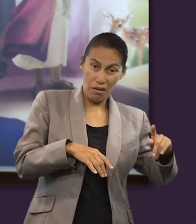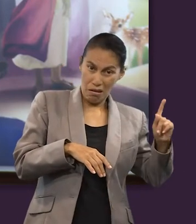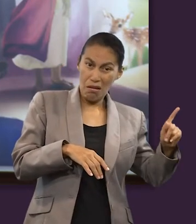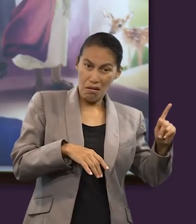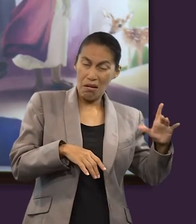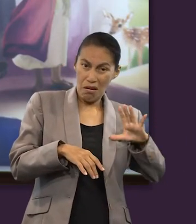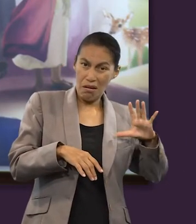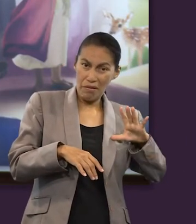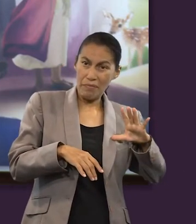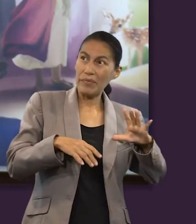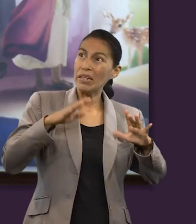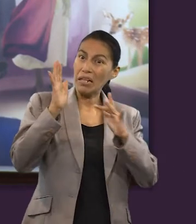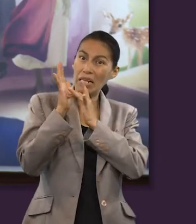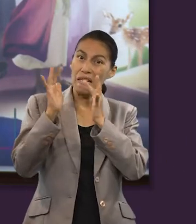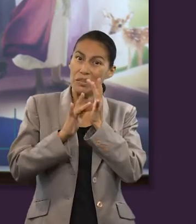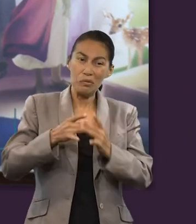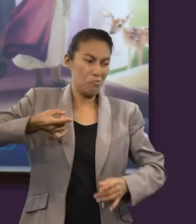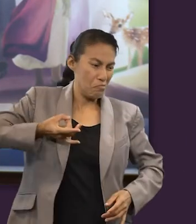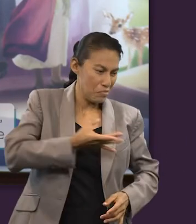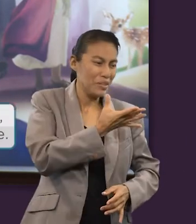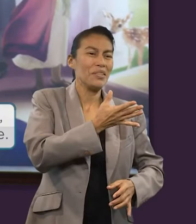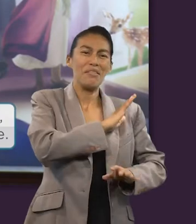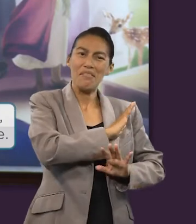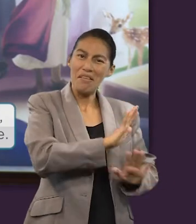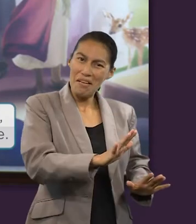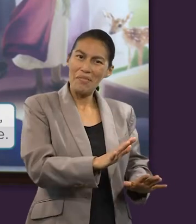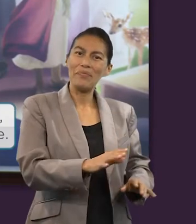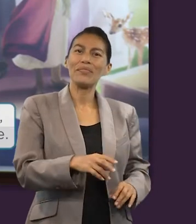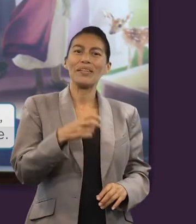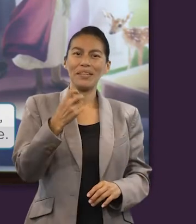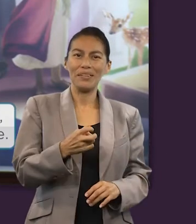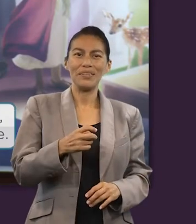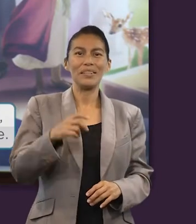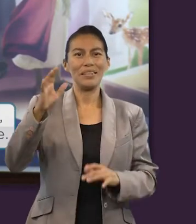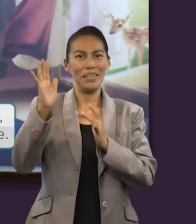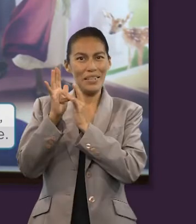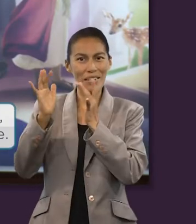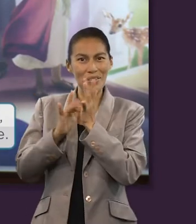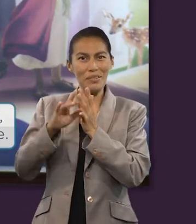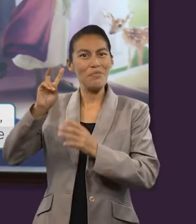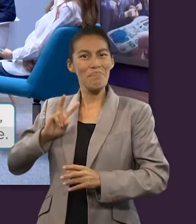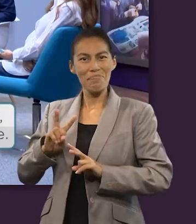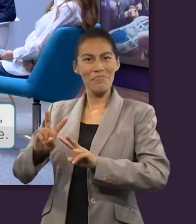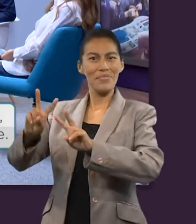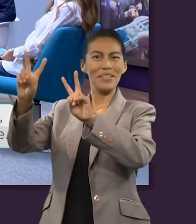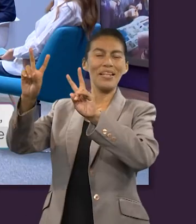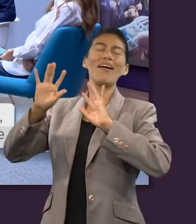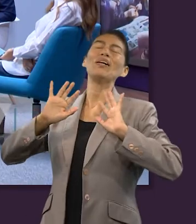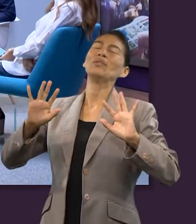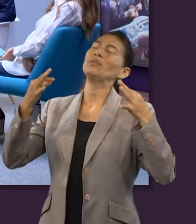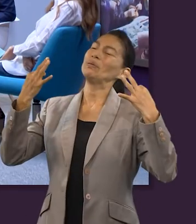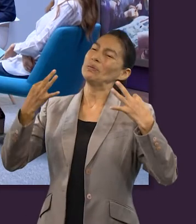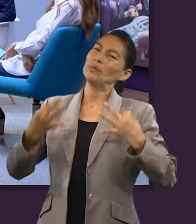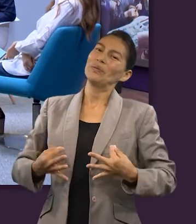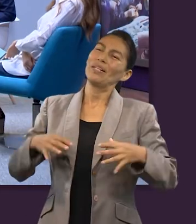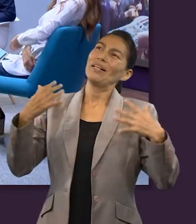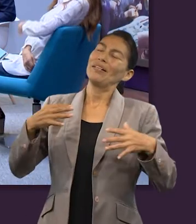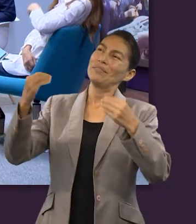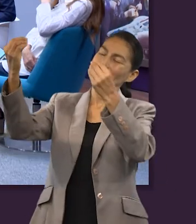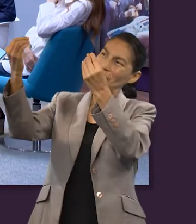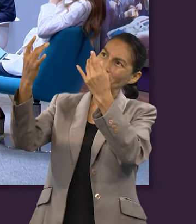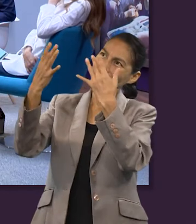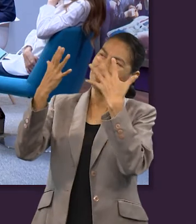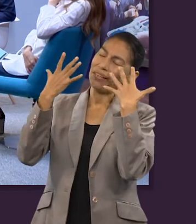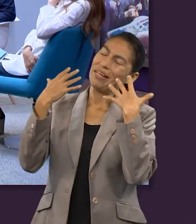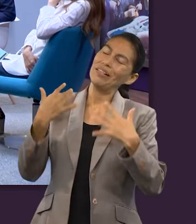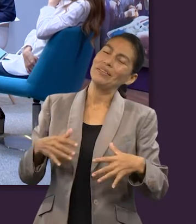Satanás. Entonces, si en la cruz fue la victoria, en ese momento la victoria fue sellada para siempre. Qué